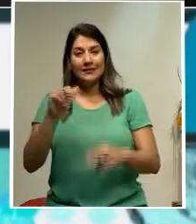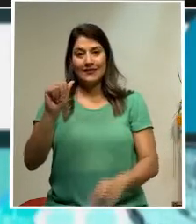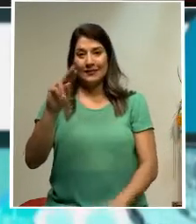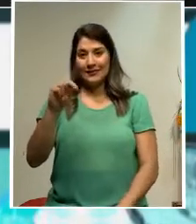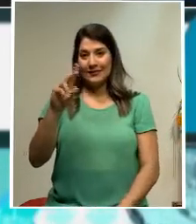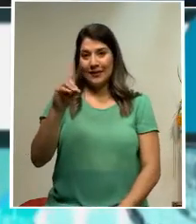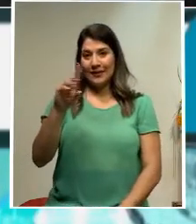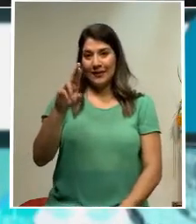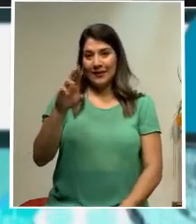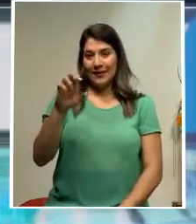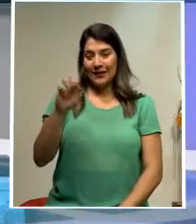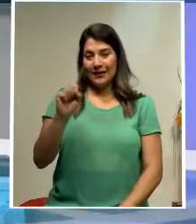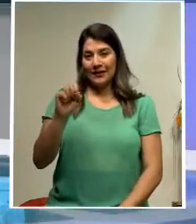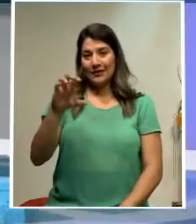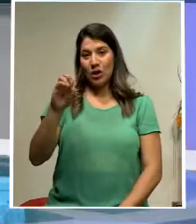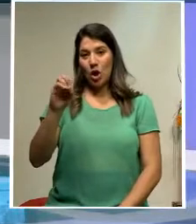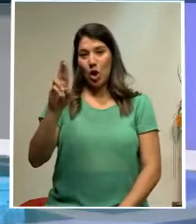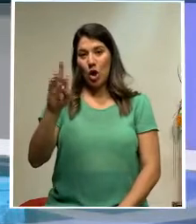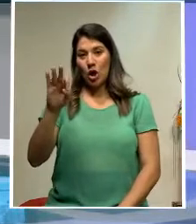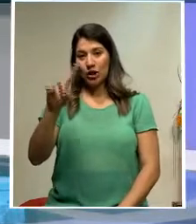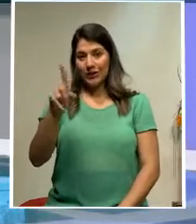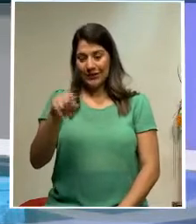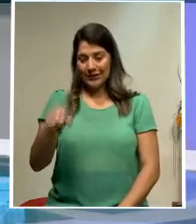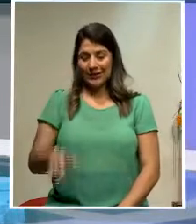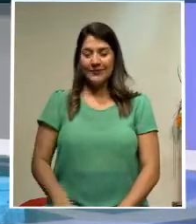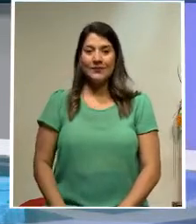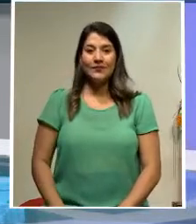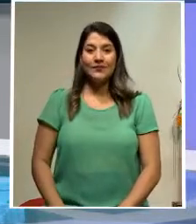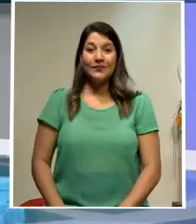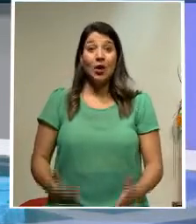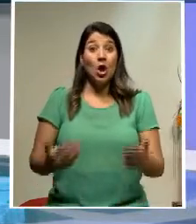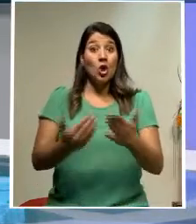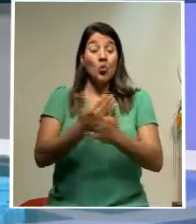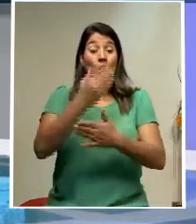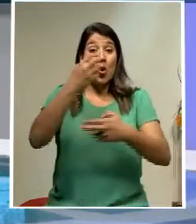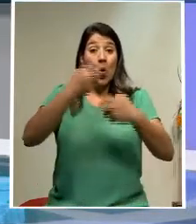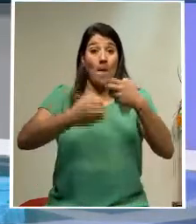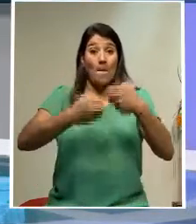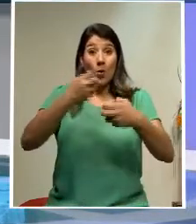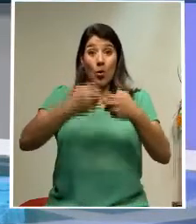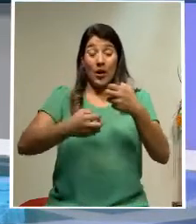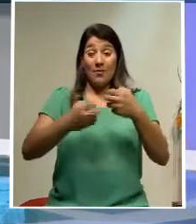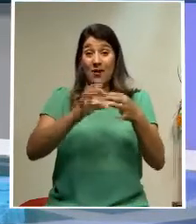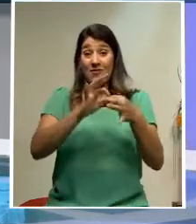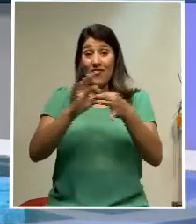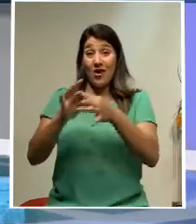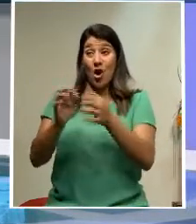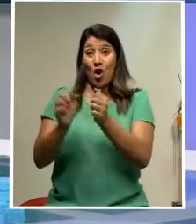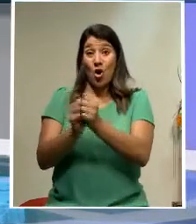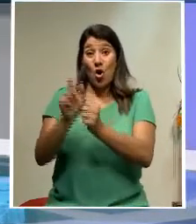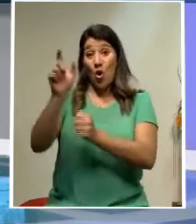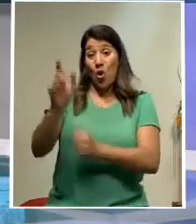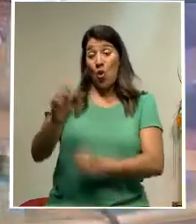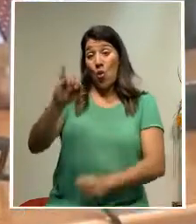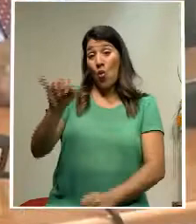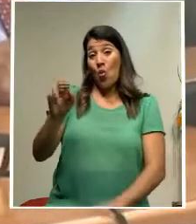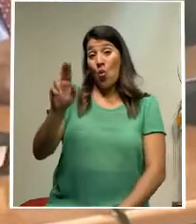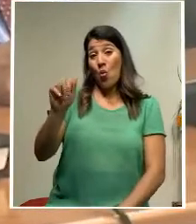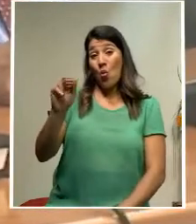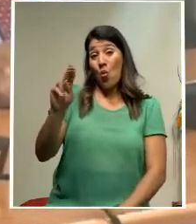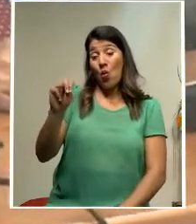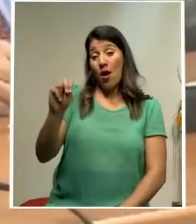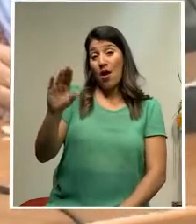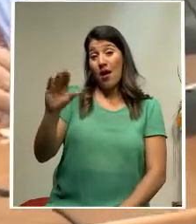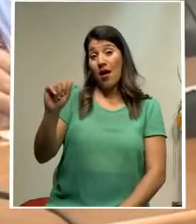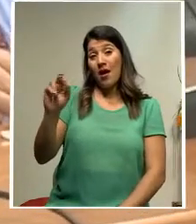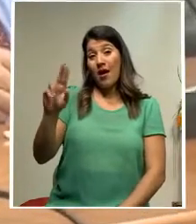por este detallado informe. Un nuevo escándalo envuelve al empresario Juan Carlos Bolaños. En